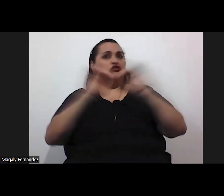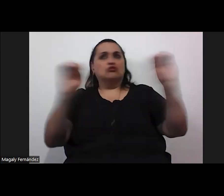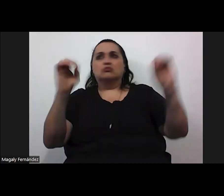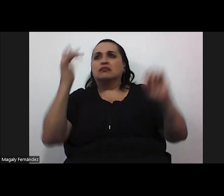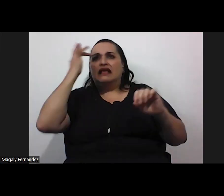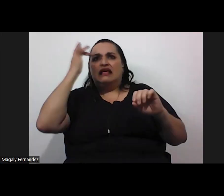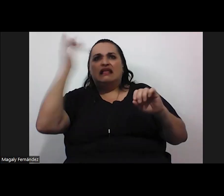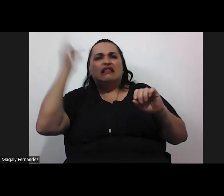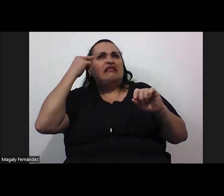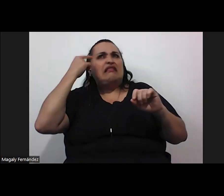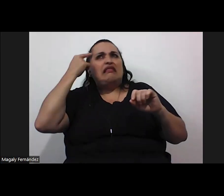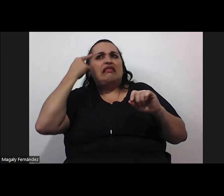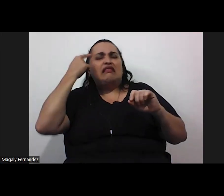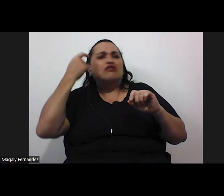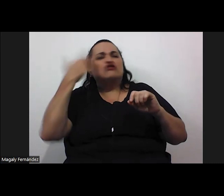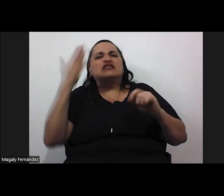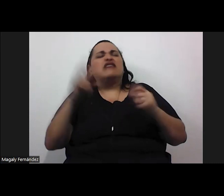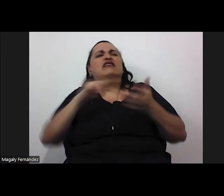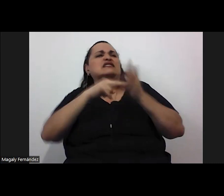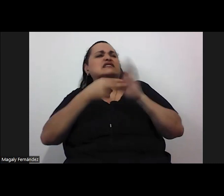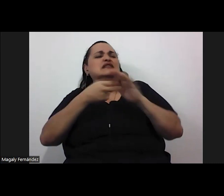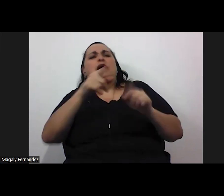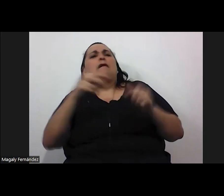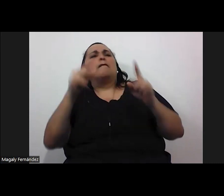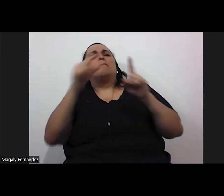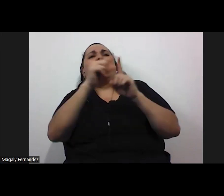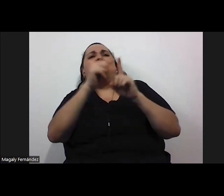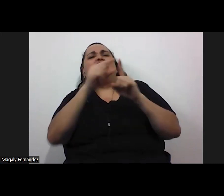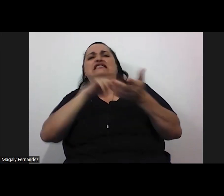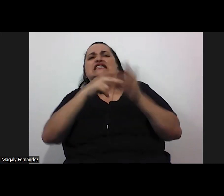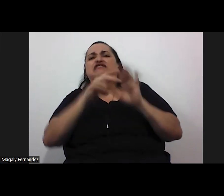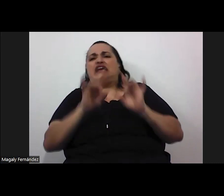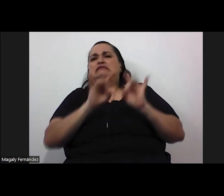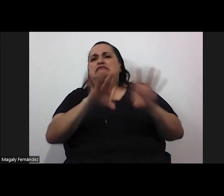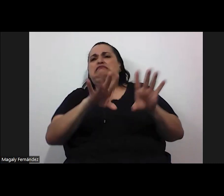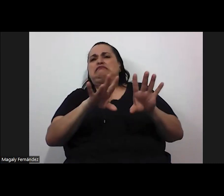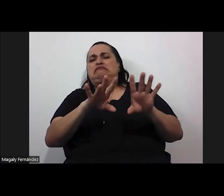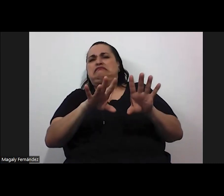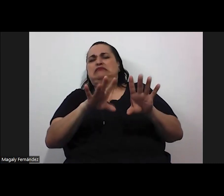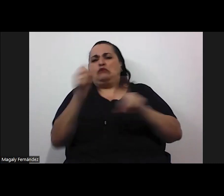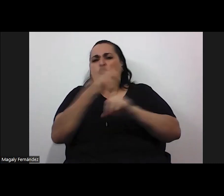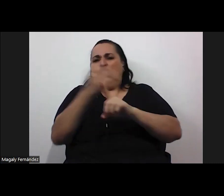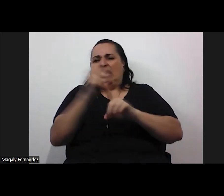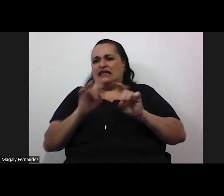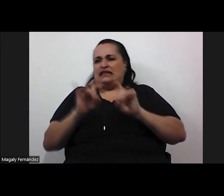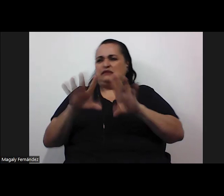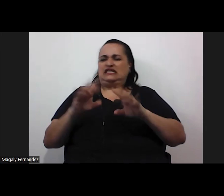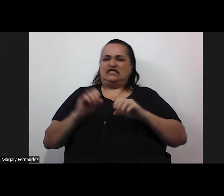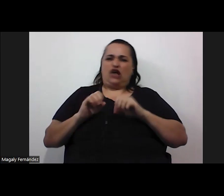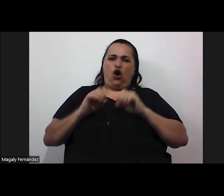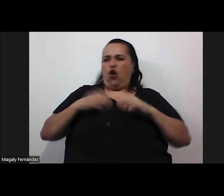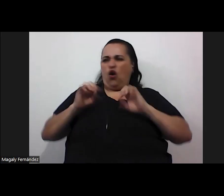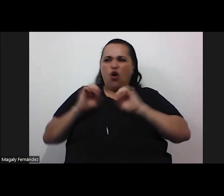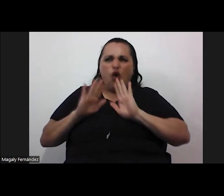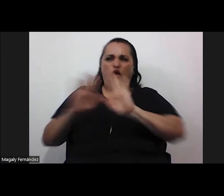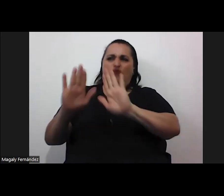qué consisten solo saben que es una palabra que trae desprecio dolor violencia y odio entonces